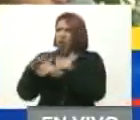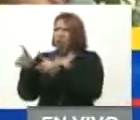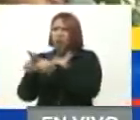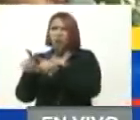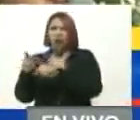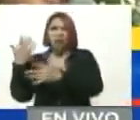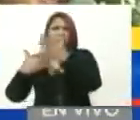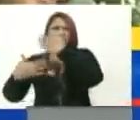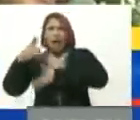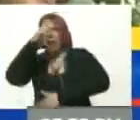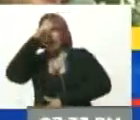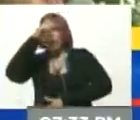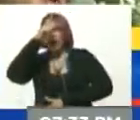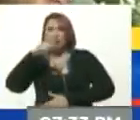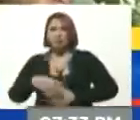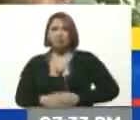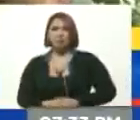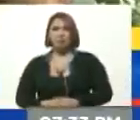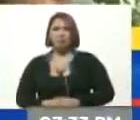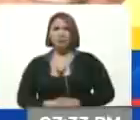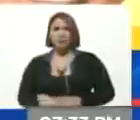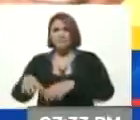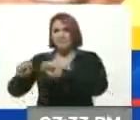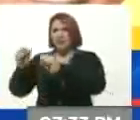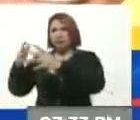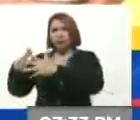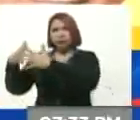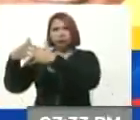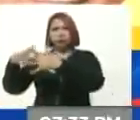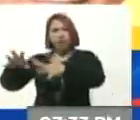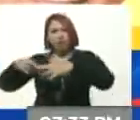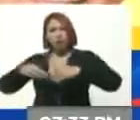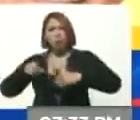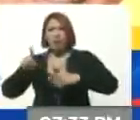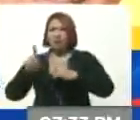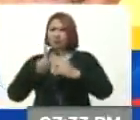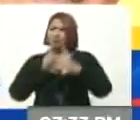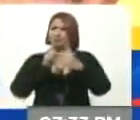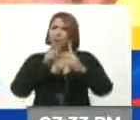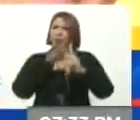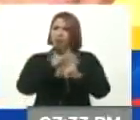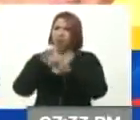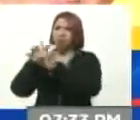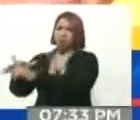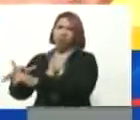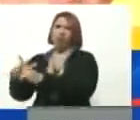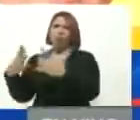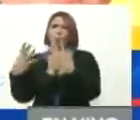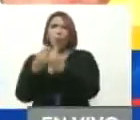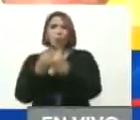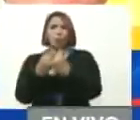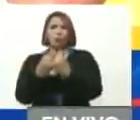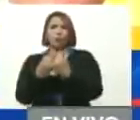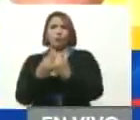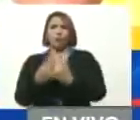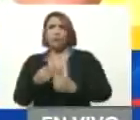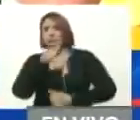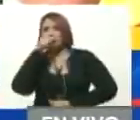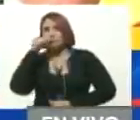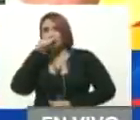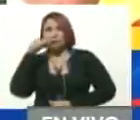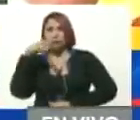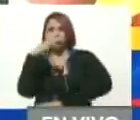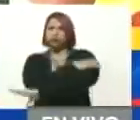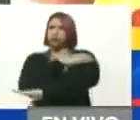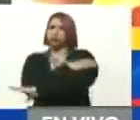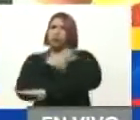en la Alemania nazi y el imperio norteamericano asuma esa persecución junto a la narco-oligarquía